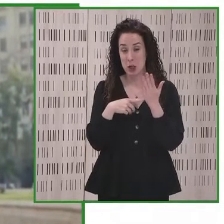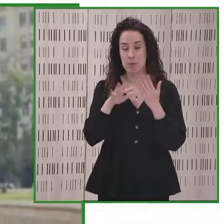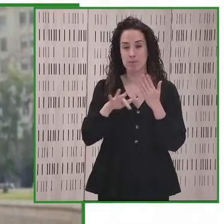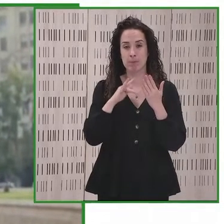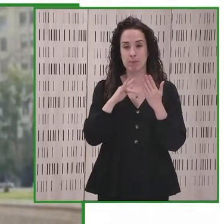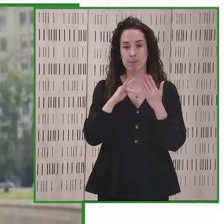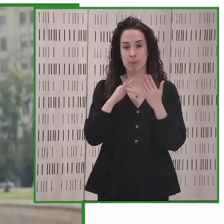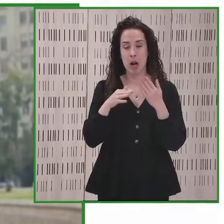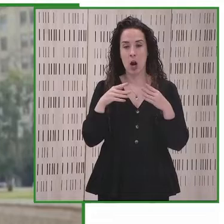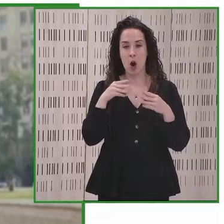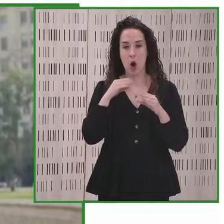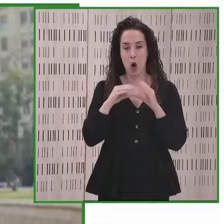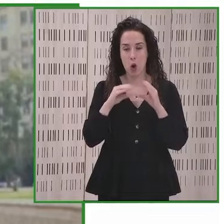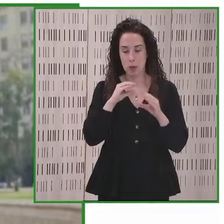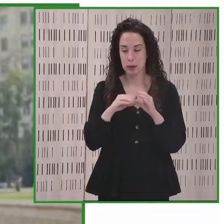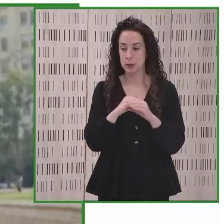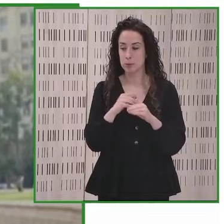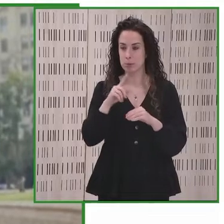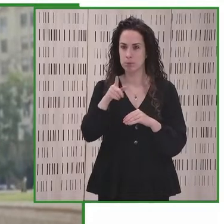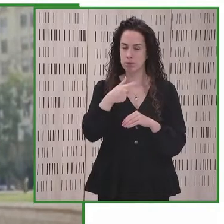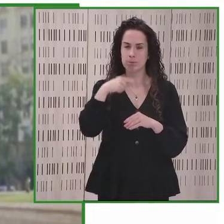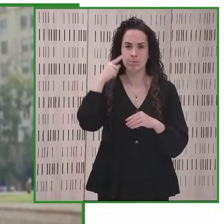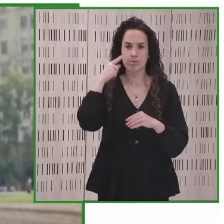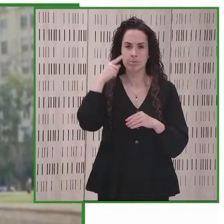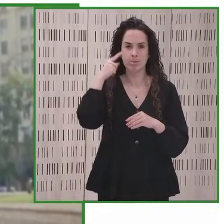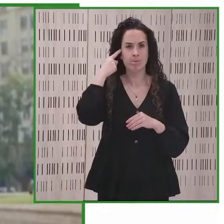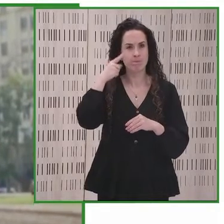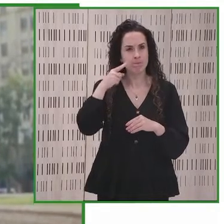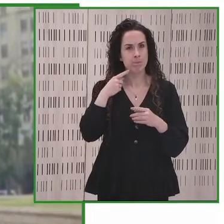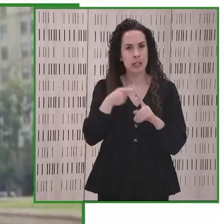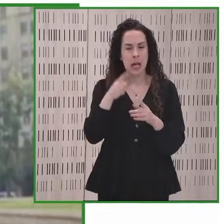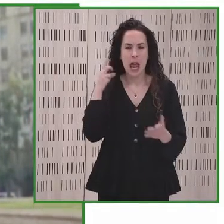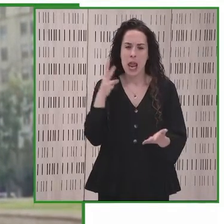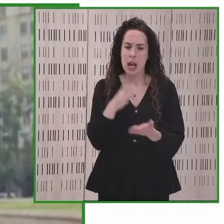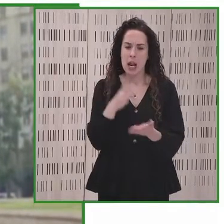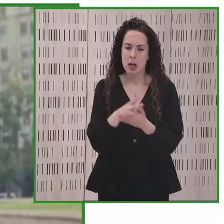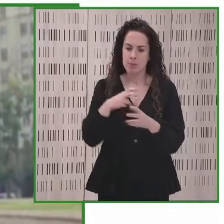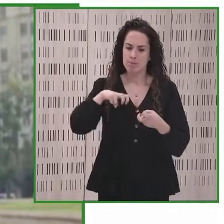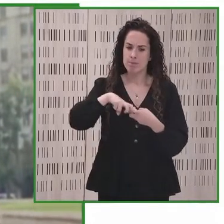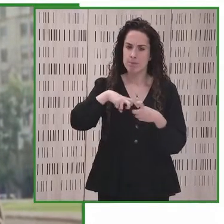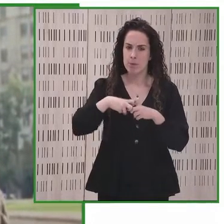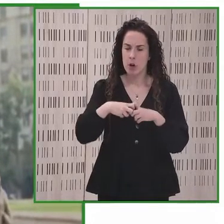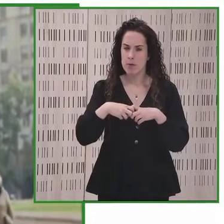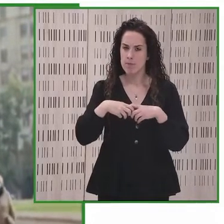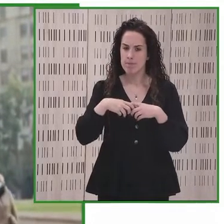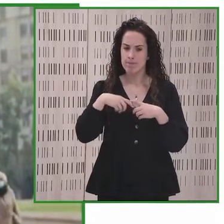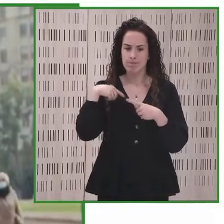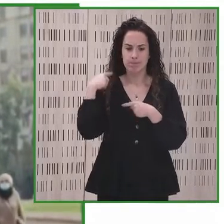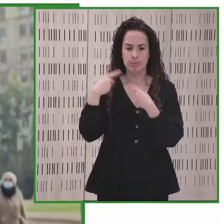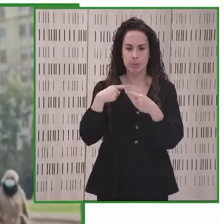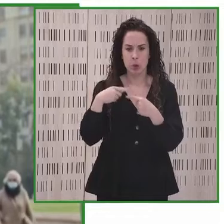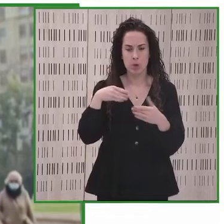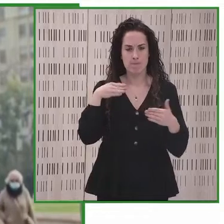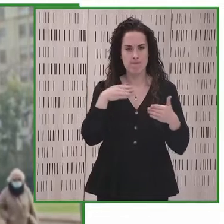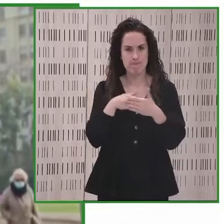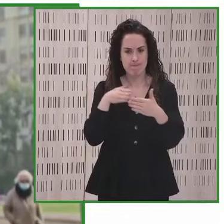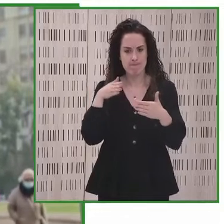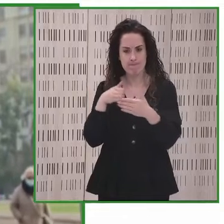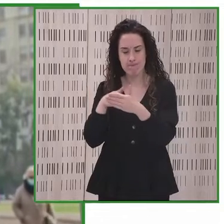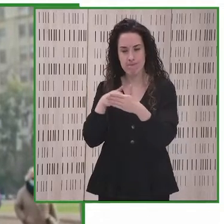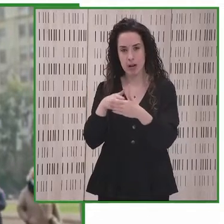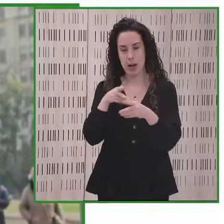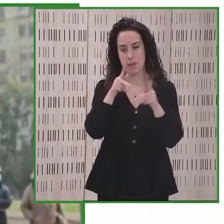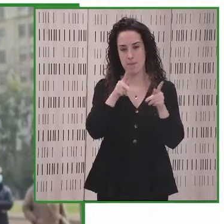ministerio la importancia y el desafío permanente todavía más las barreras que limitan a las personas con